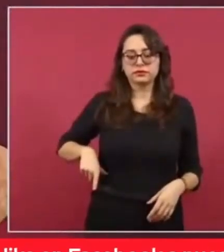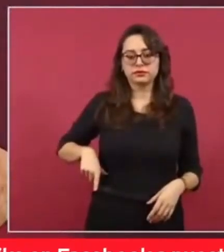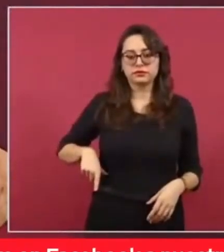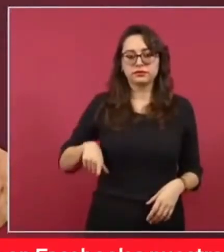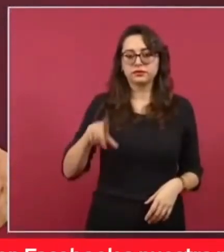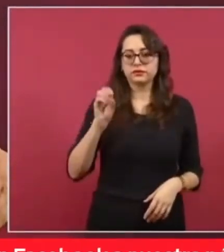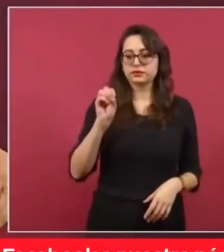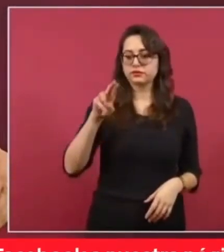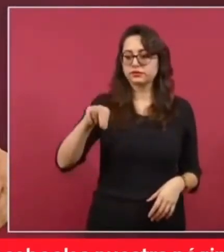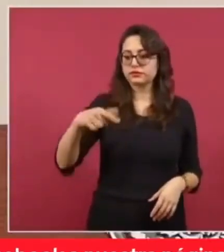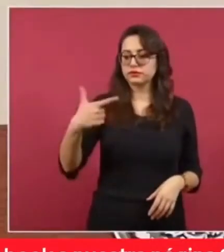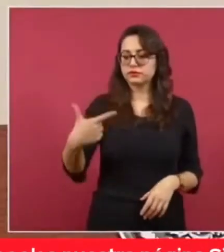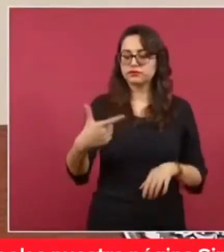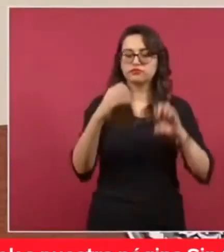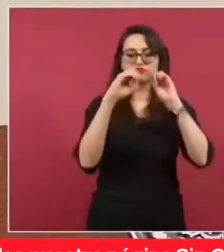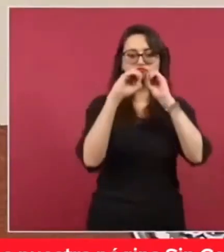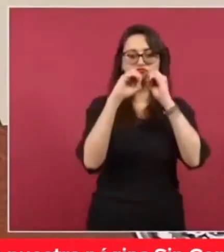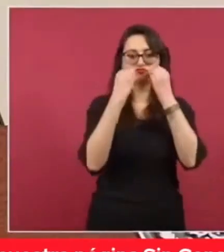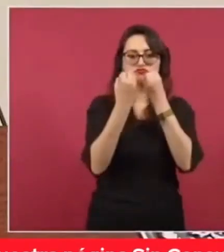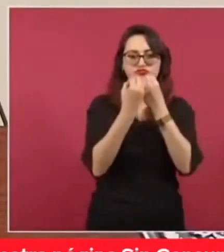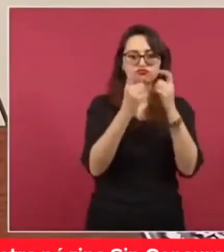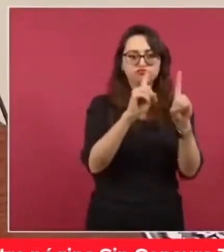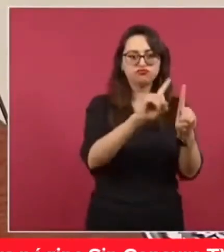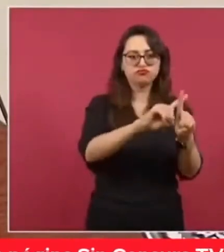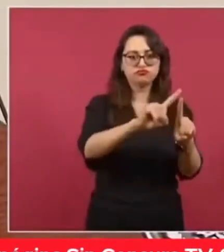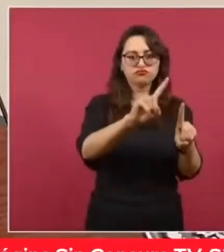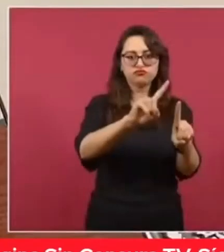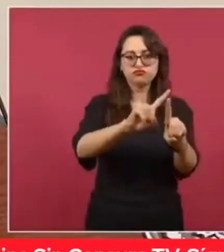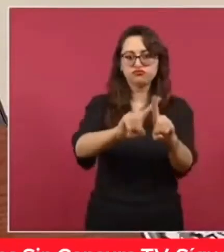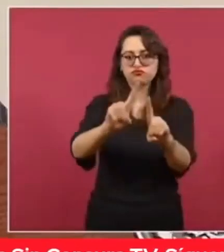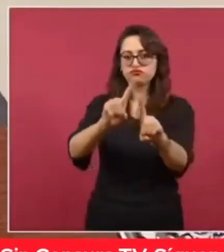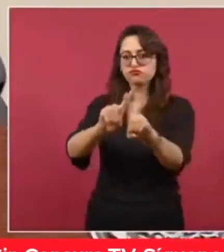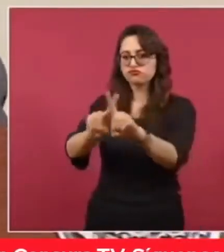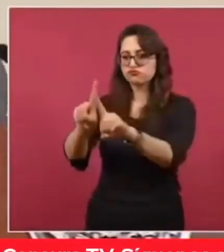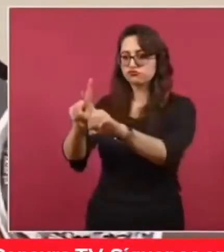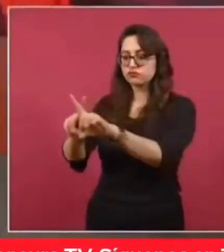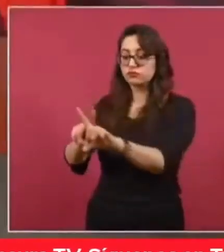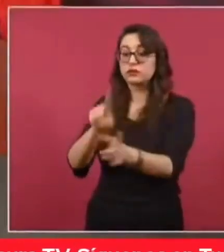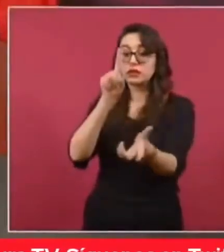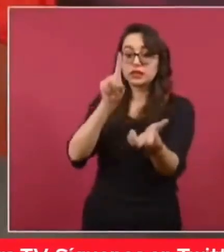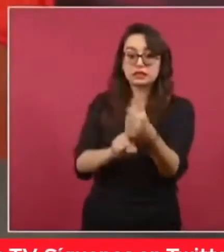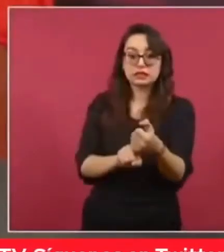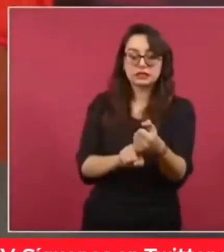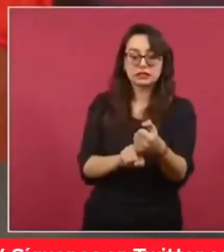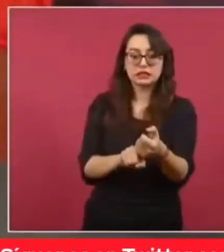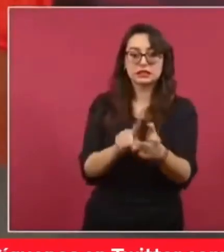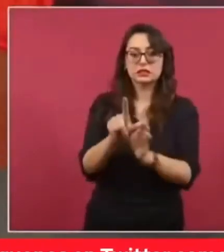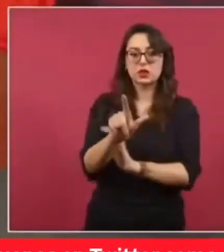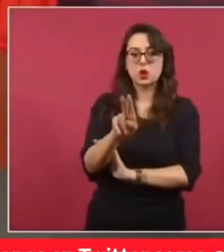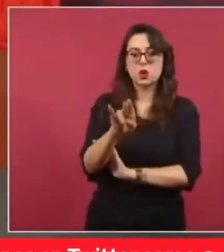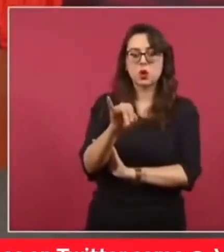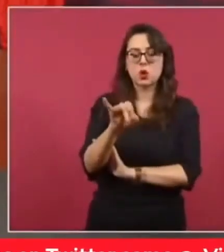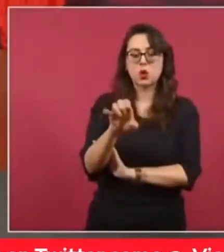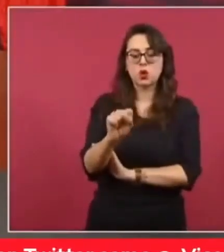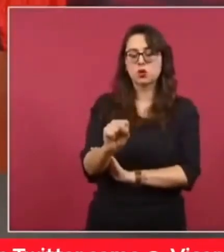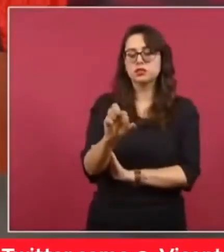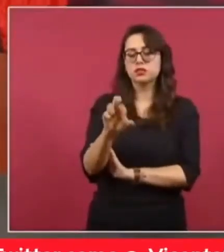gubernamentales. Una que maneja Luis Rubio,